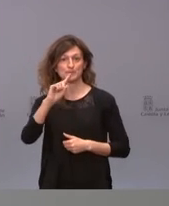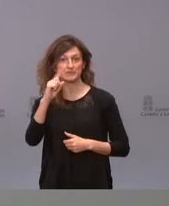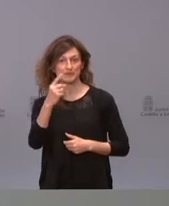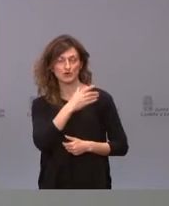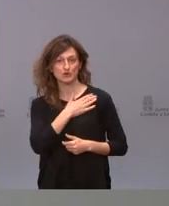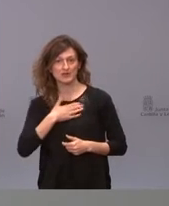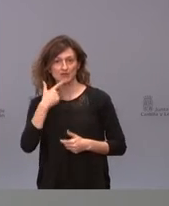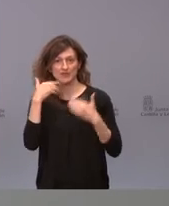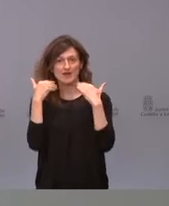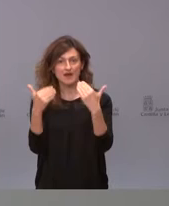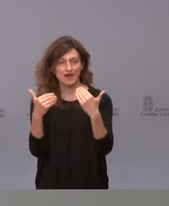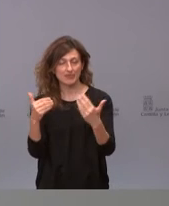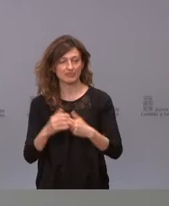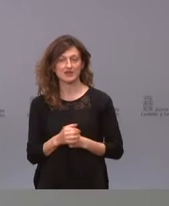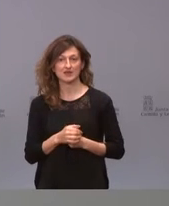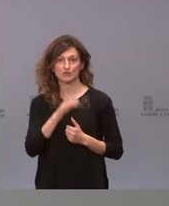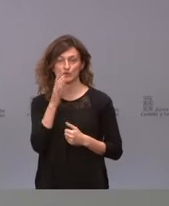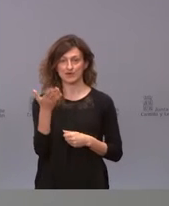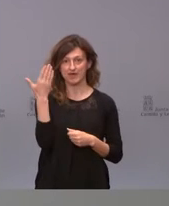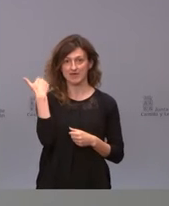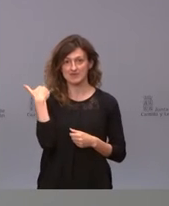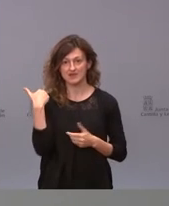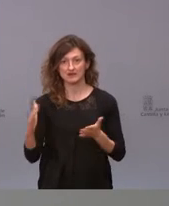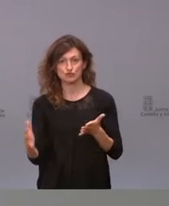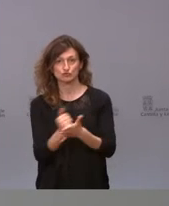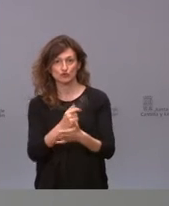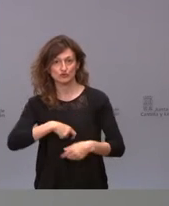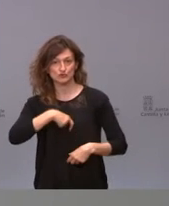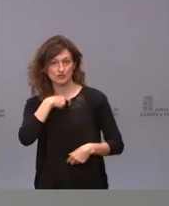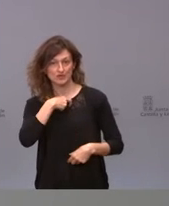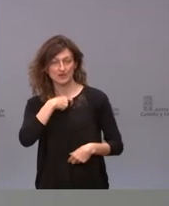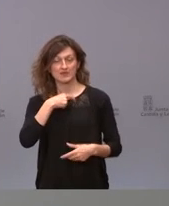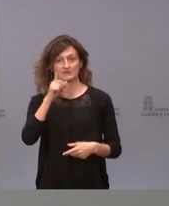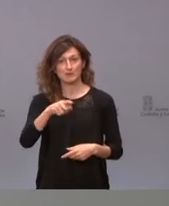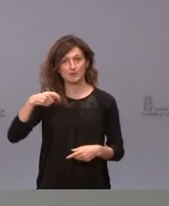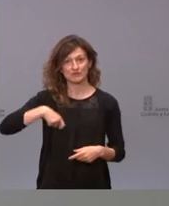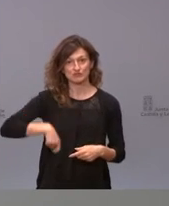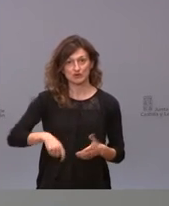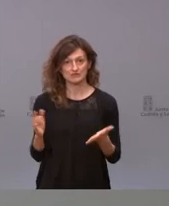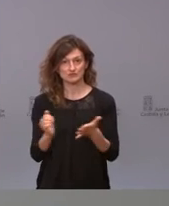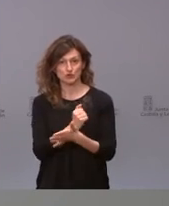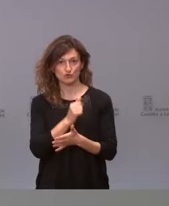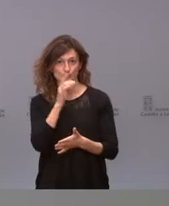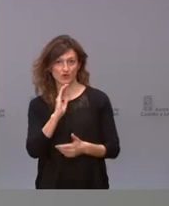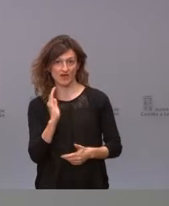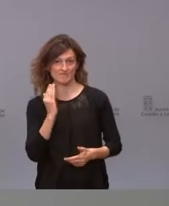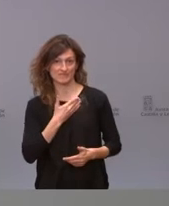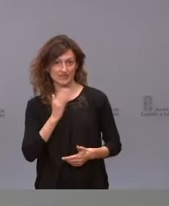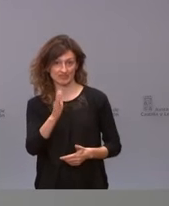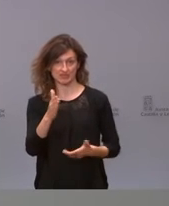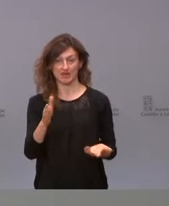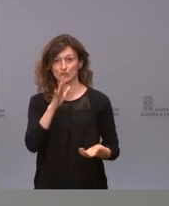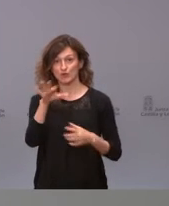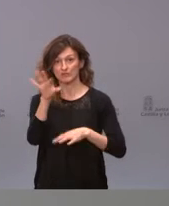agradecer ayer, en el día de ayer a todos los ciudadanos y a todos los profesionales que se vieron afectados por la decisión